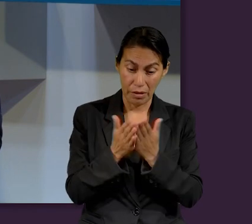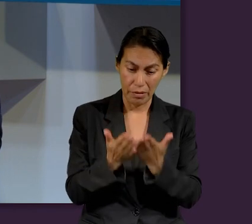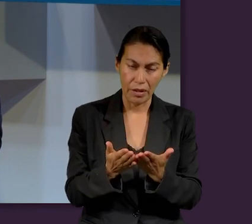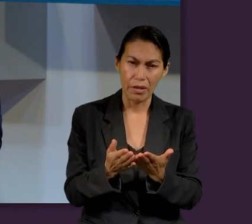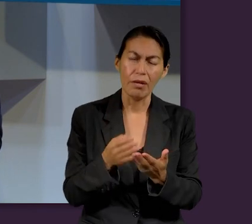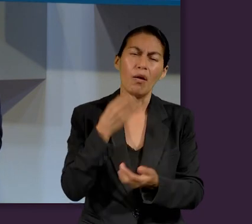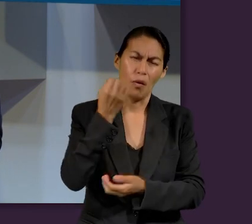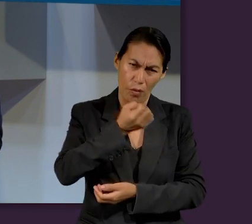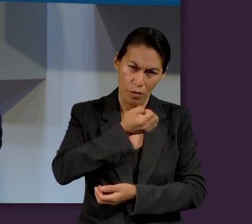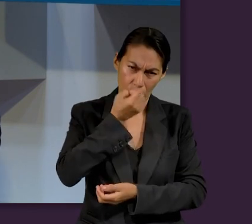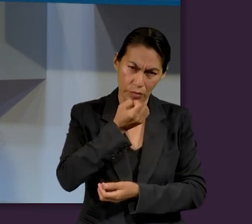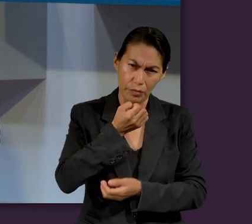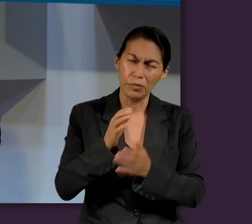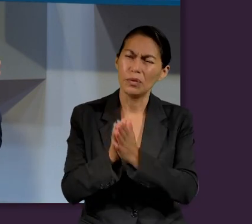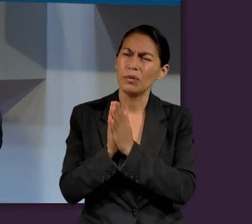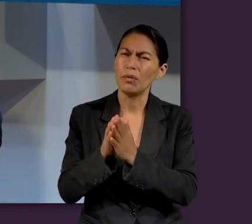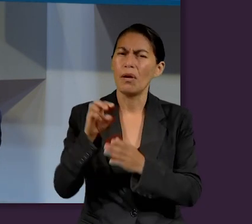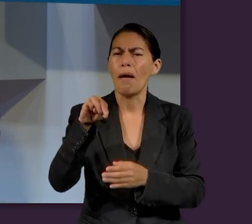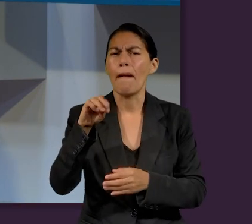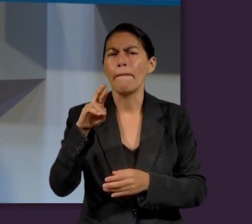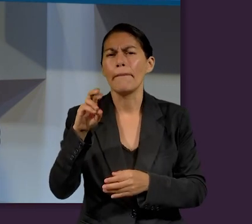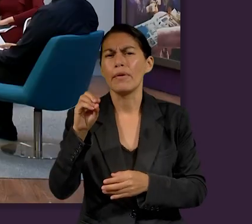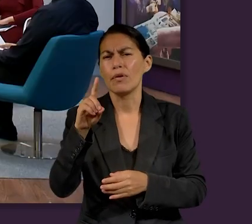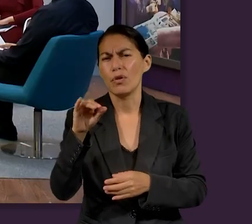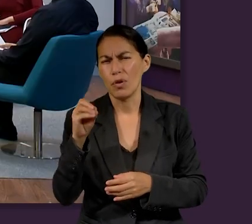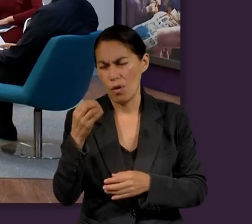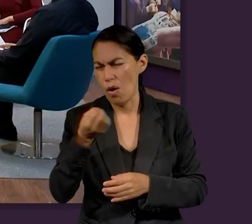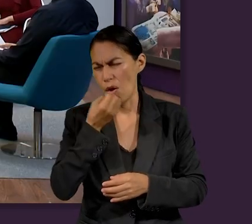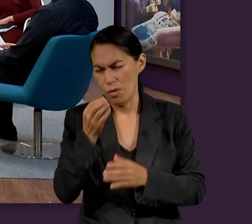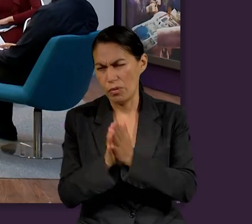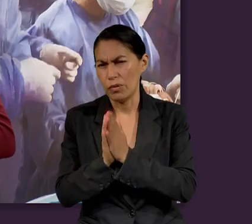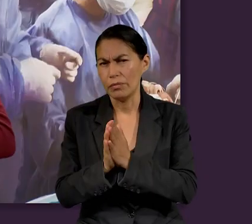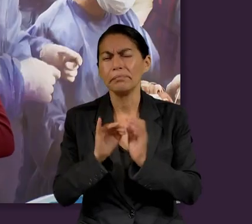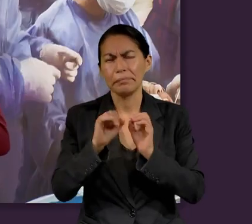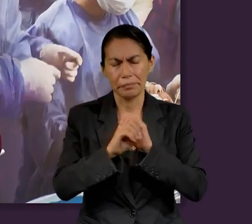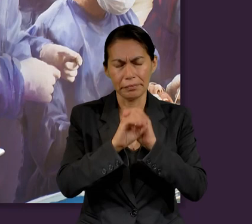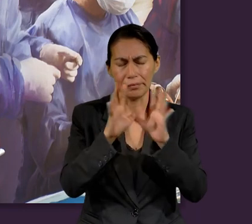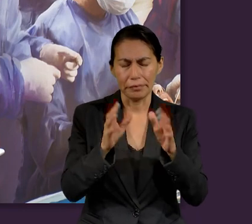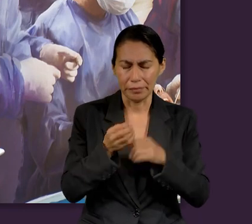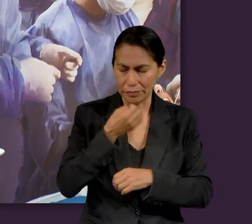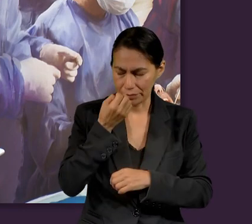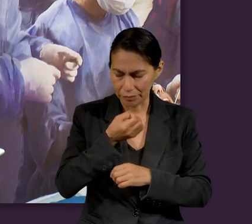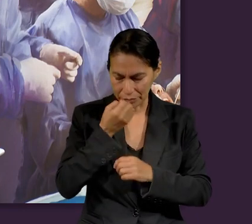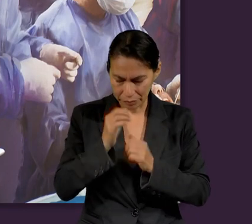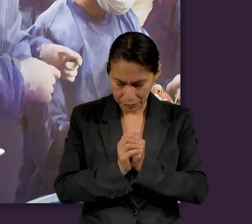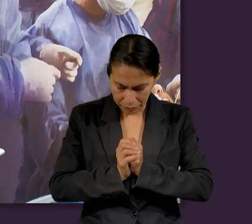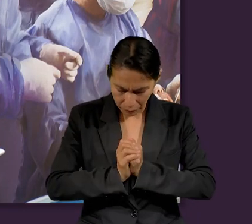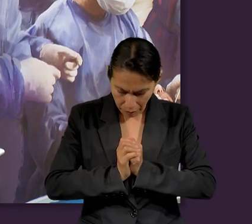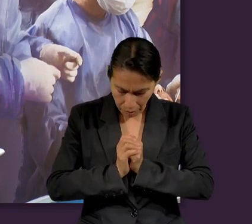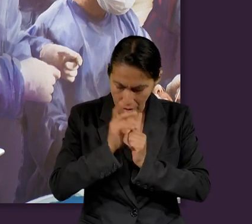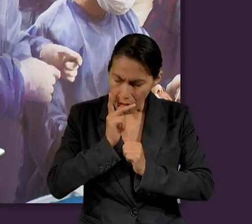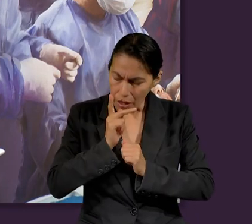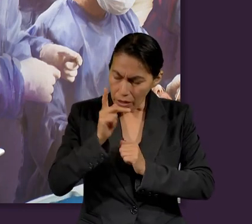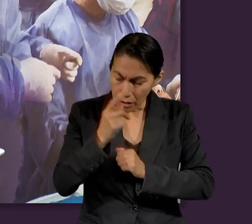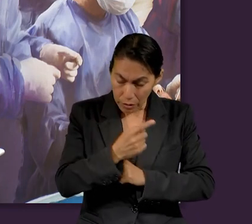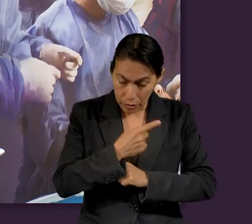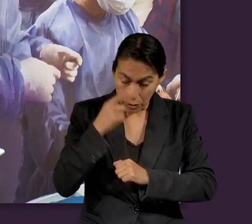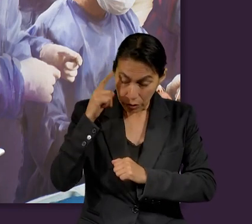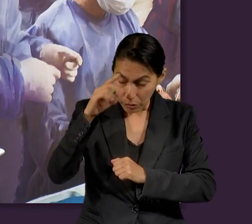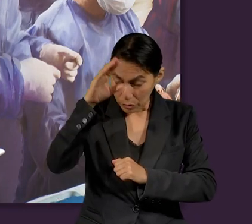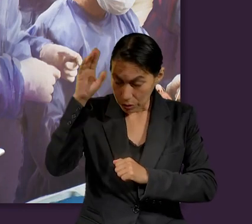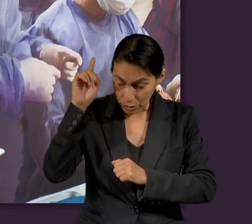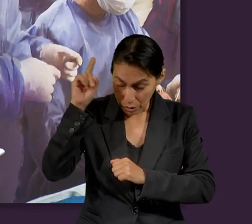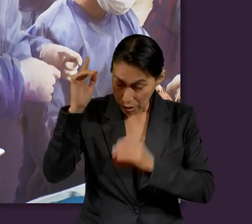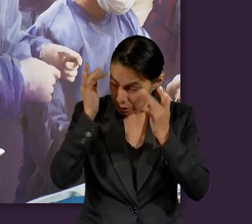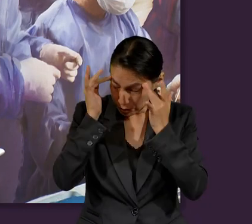tener una palabra de oración. Por favor, Merodio. Claro. Vamos a orar. Padre nuestro que estás en los cielos, santificado sea